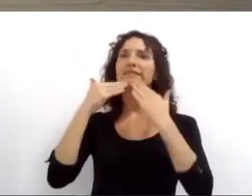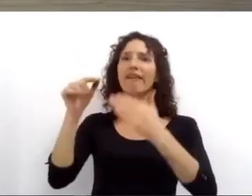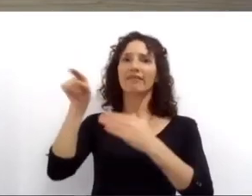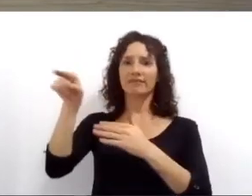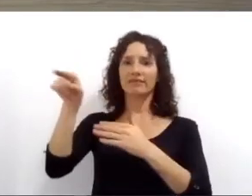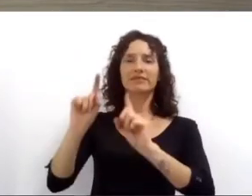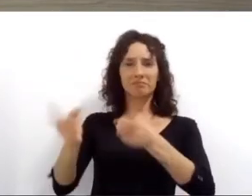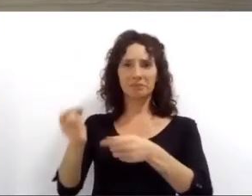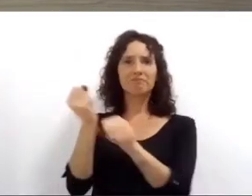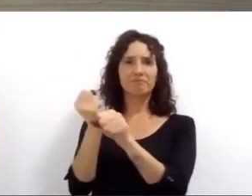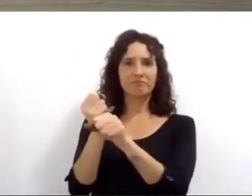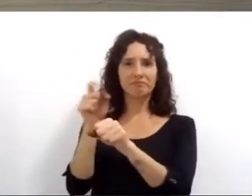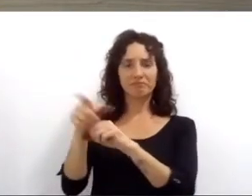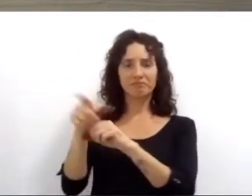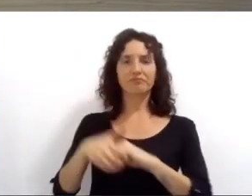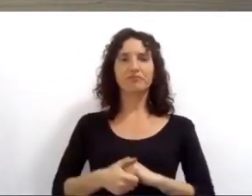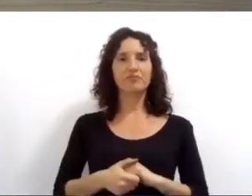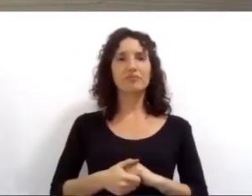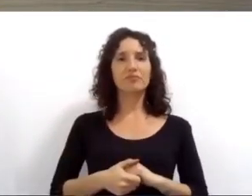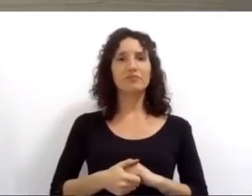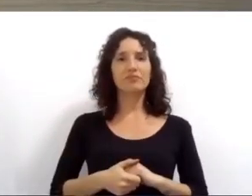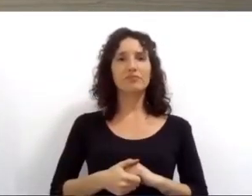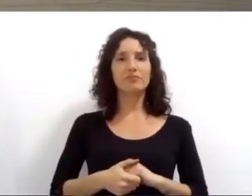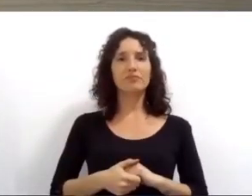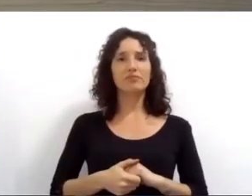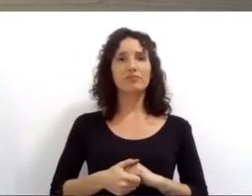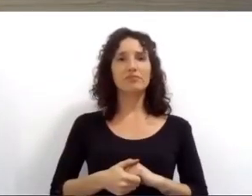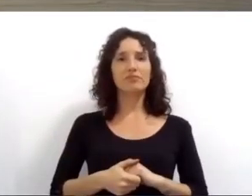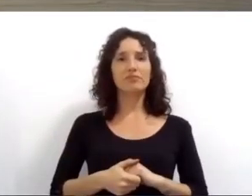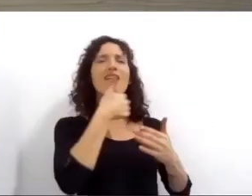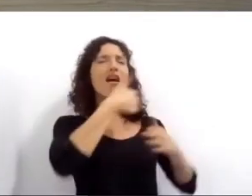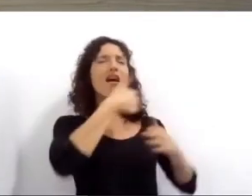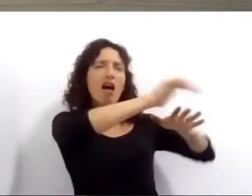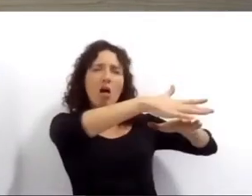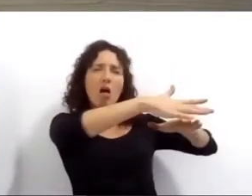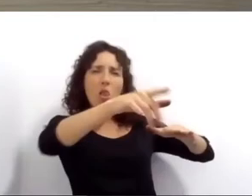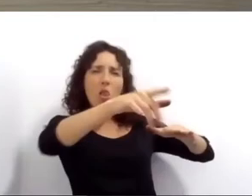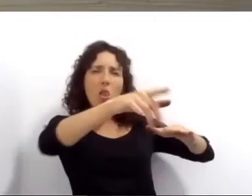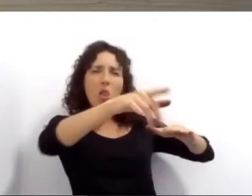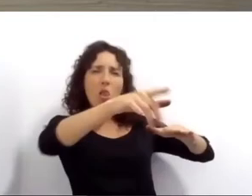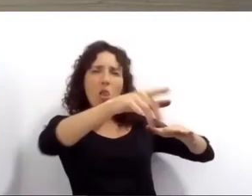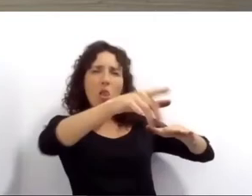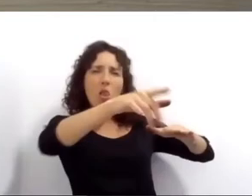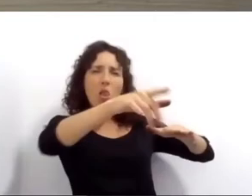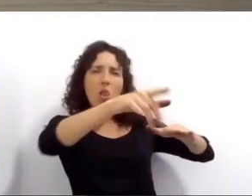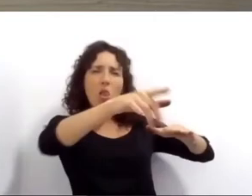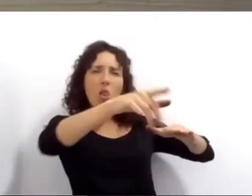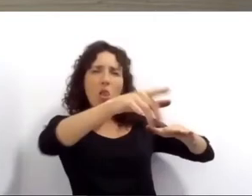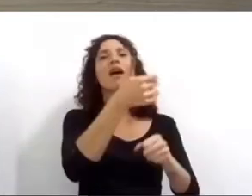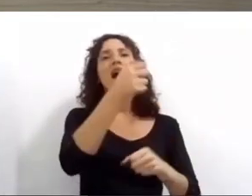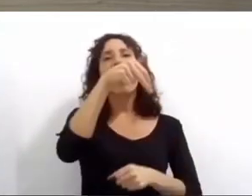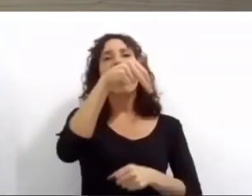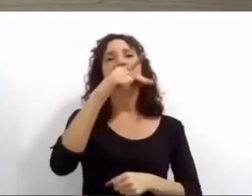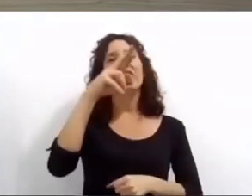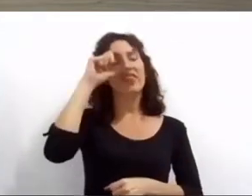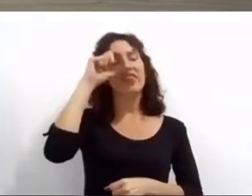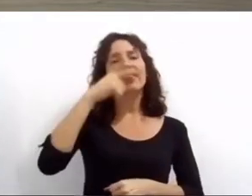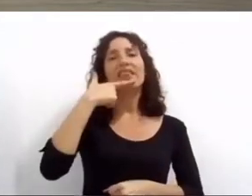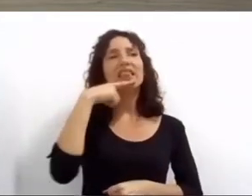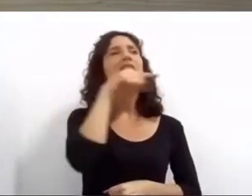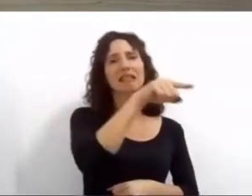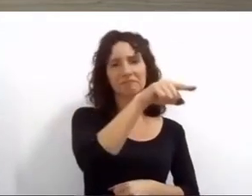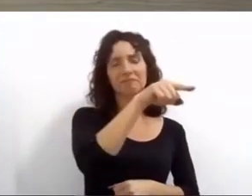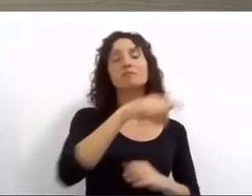conocido como banquito de San Andrés con esta ordenanza la zona pasó a ser un área de protección ecológica y ambiental